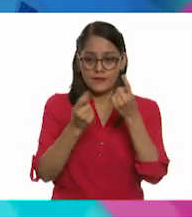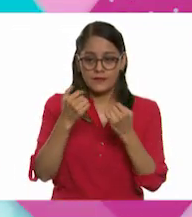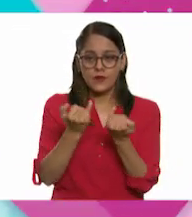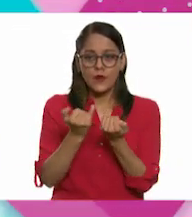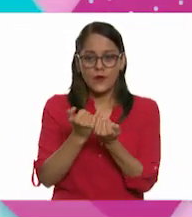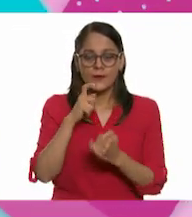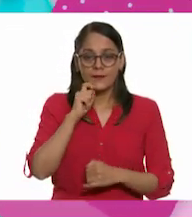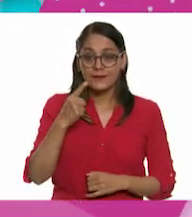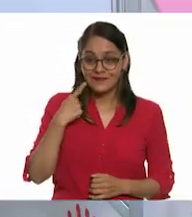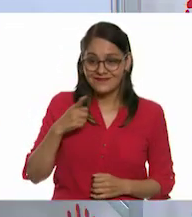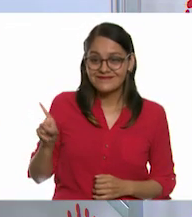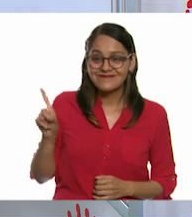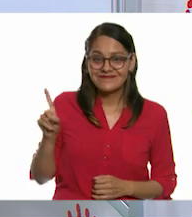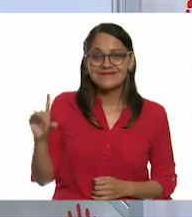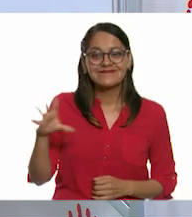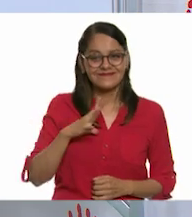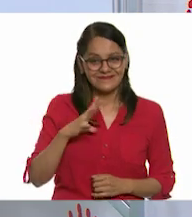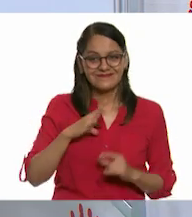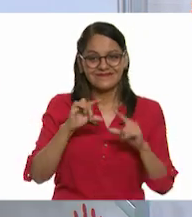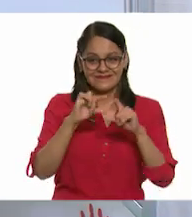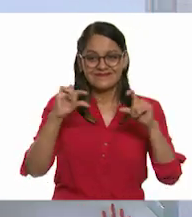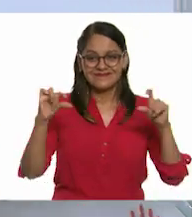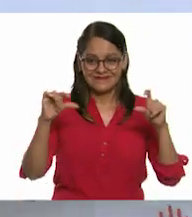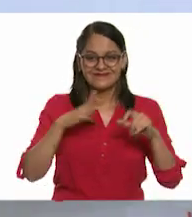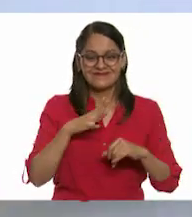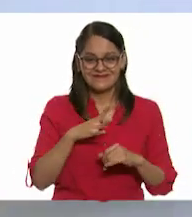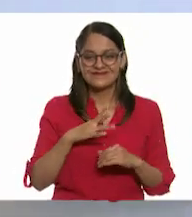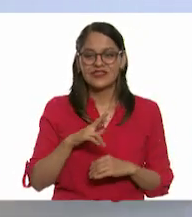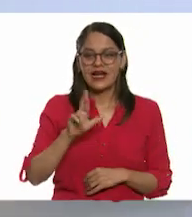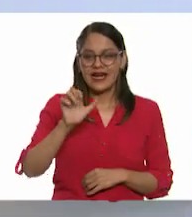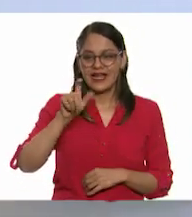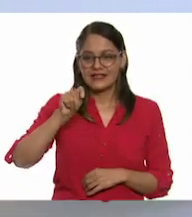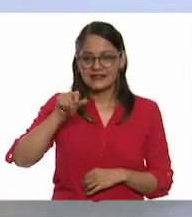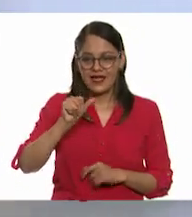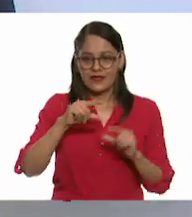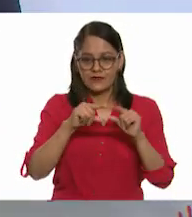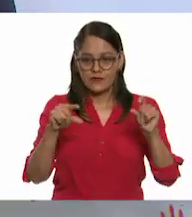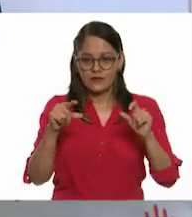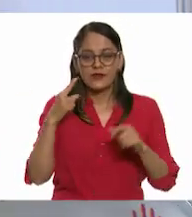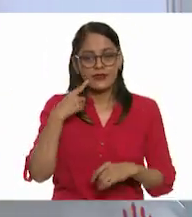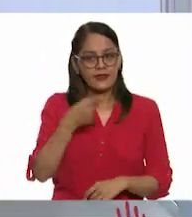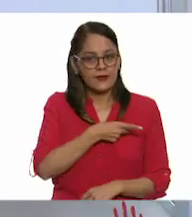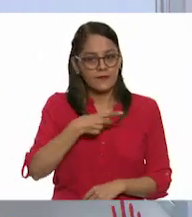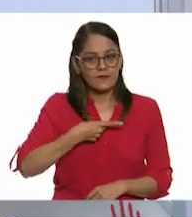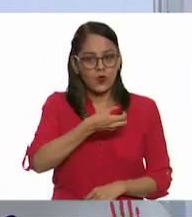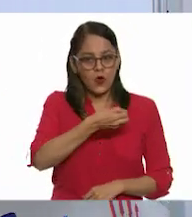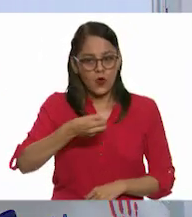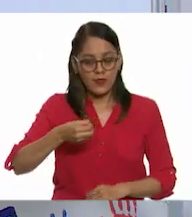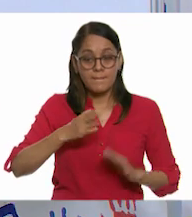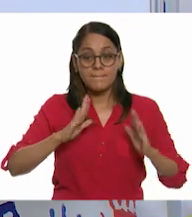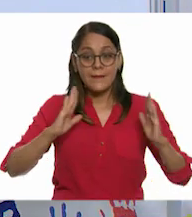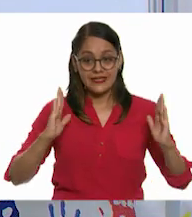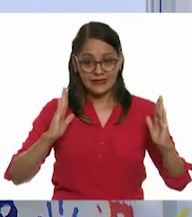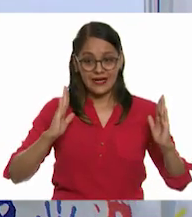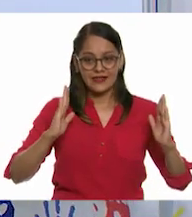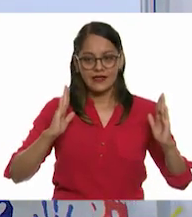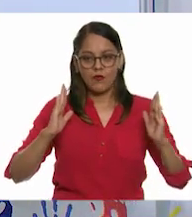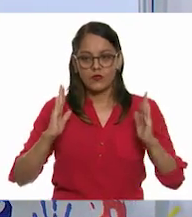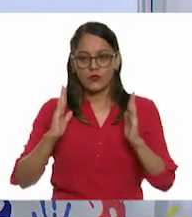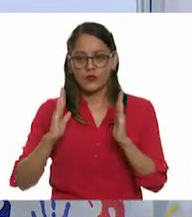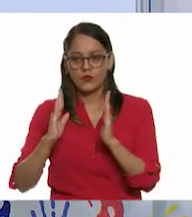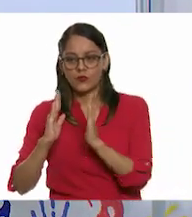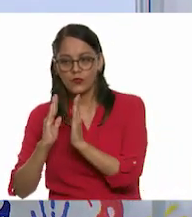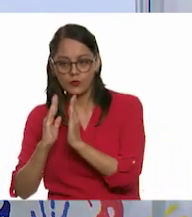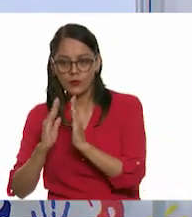Aquí están. Estos son los segmentos de recta. Vamos a ver. Dice que los ordenemos de mayor a menor. Y yo veo un